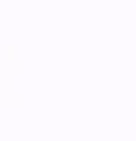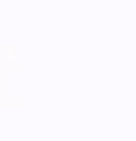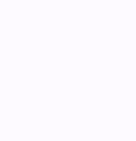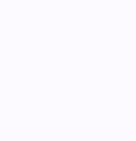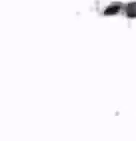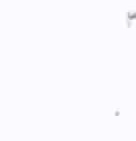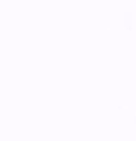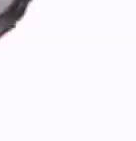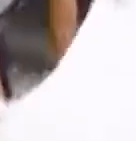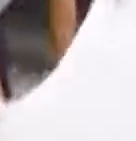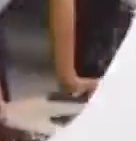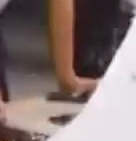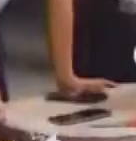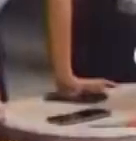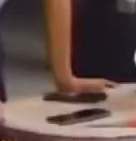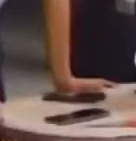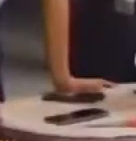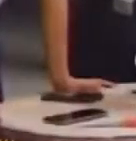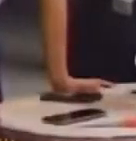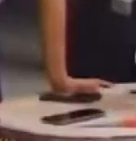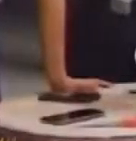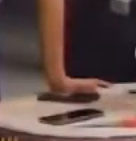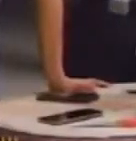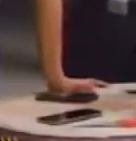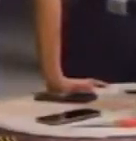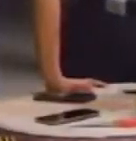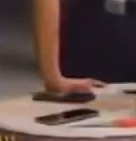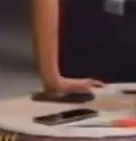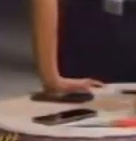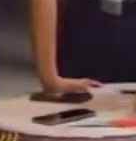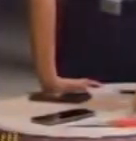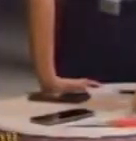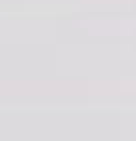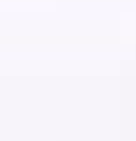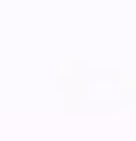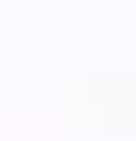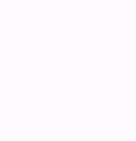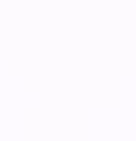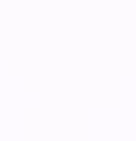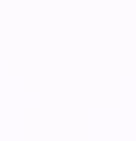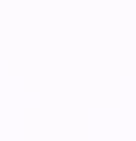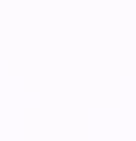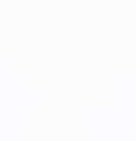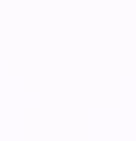A continuación, Comunicación y Lenguaje, Cuarto Diversificado.